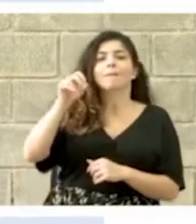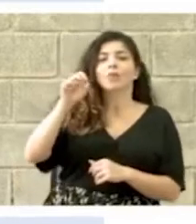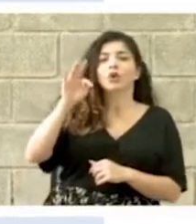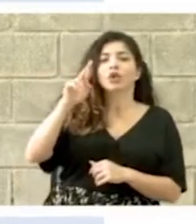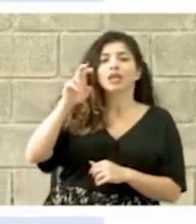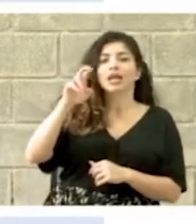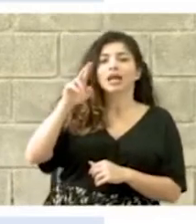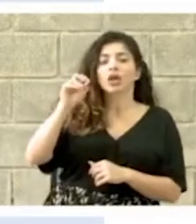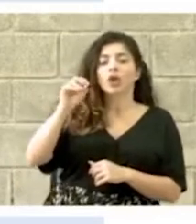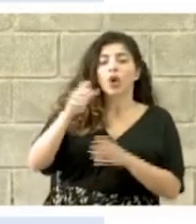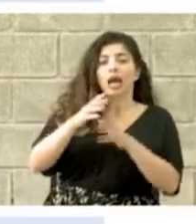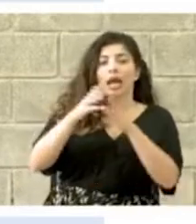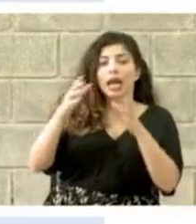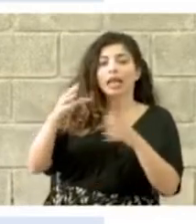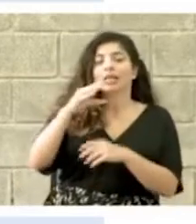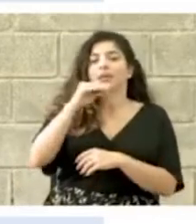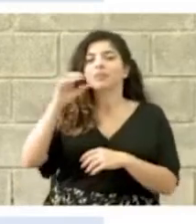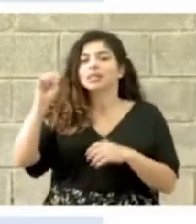y Salitre.